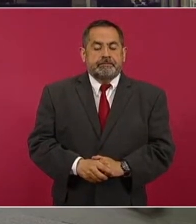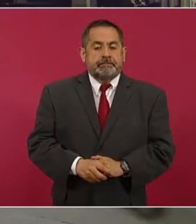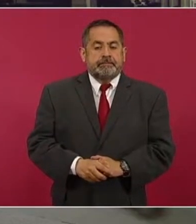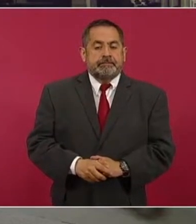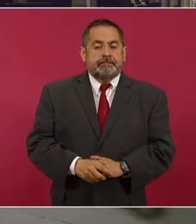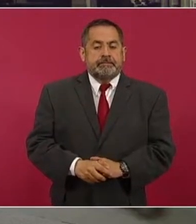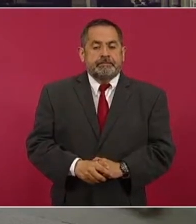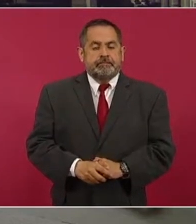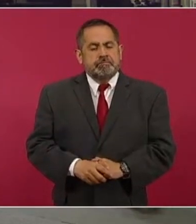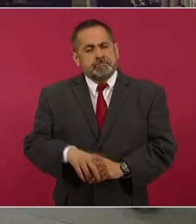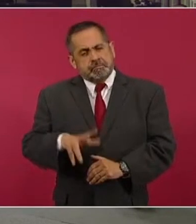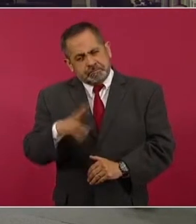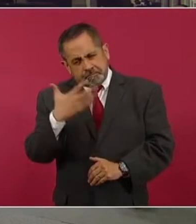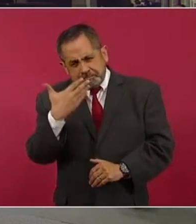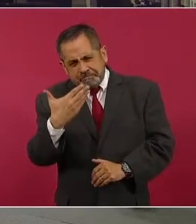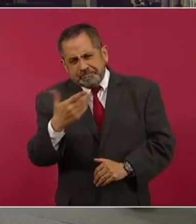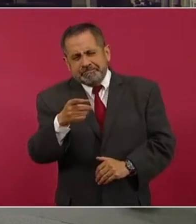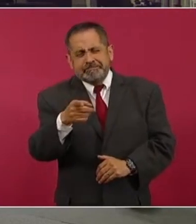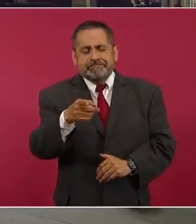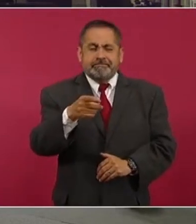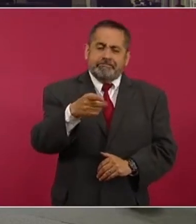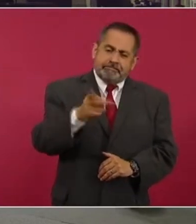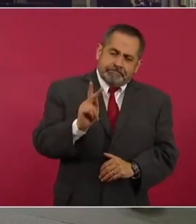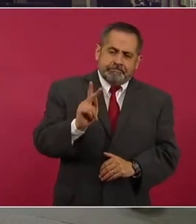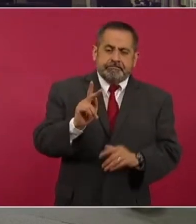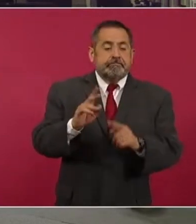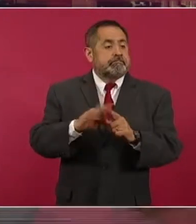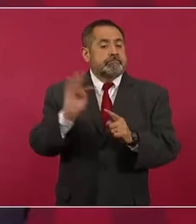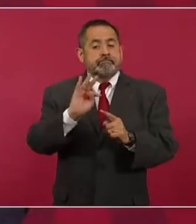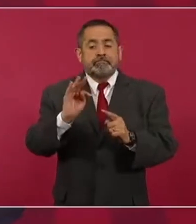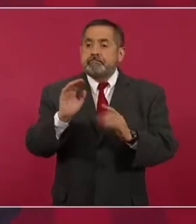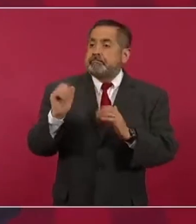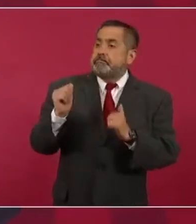Pues, bien, pero si le preguntamos a la gente,